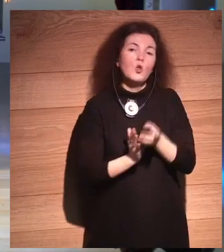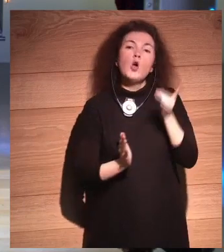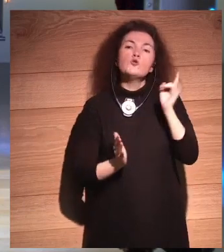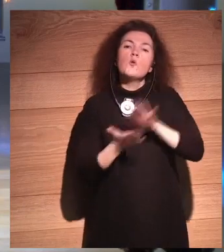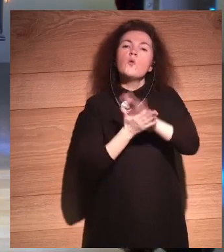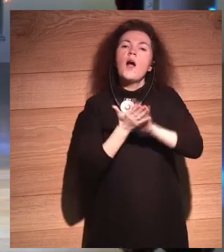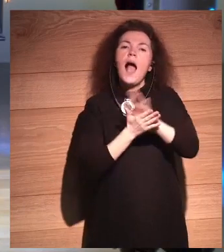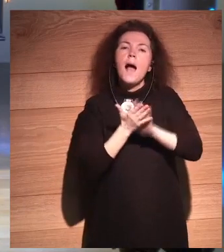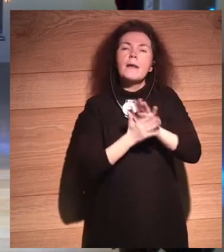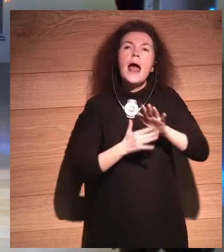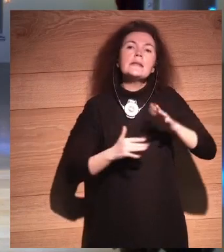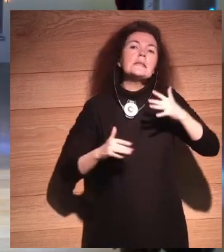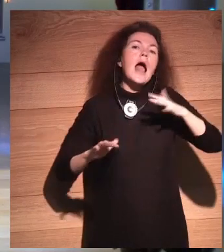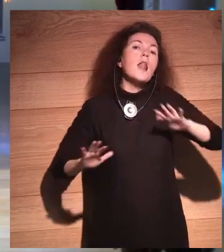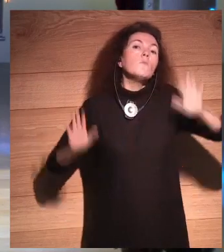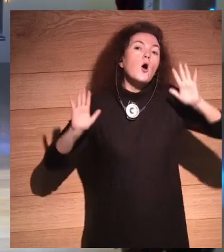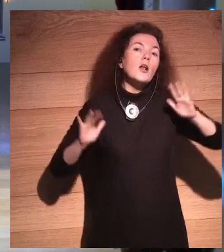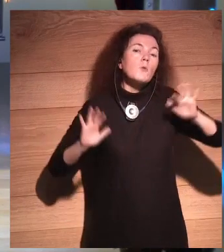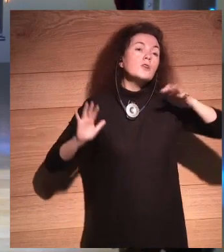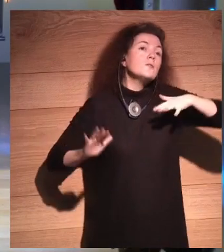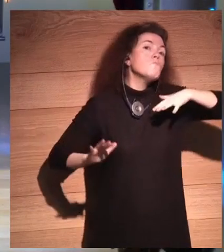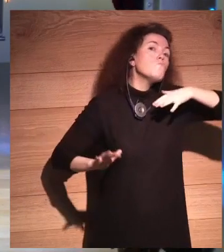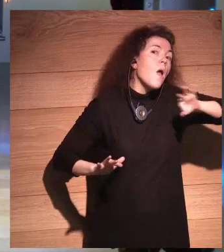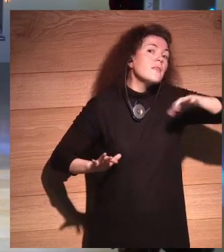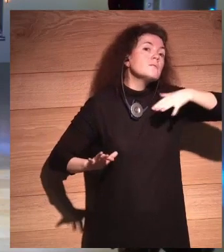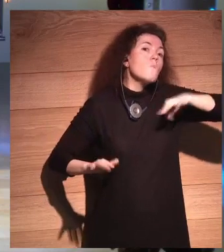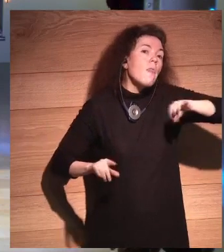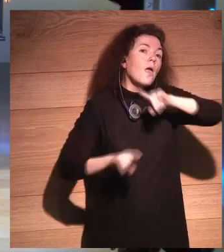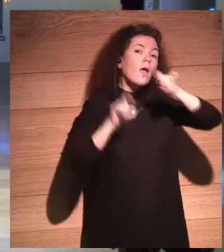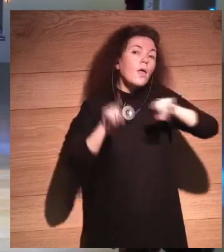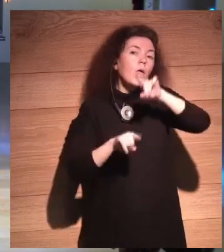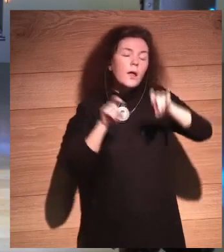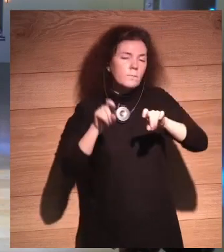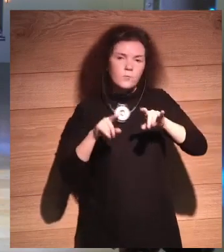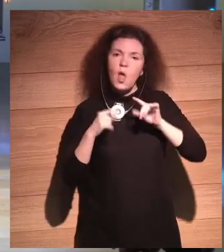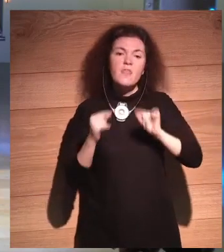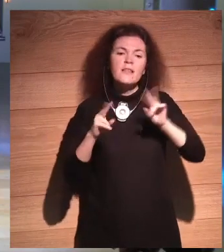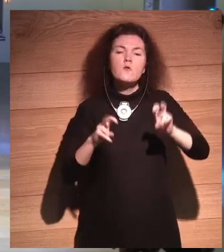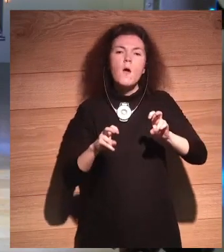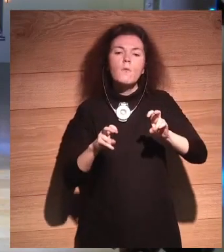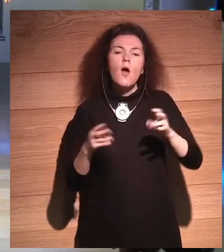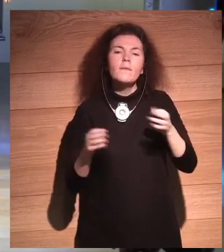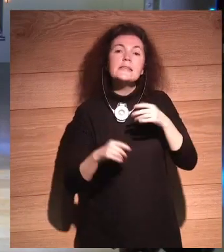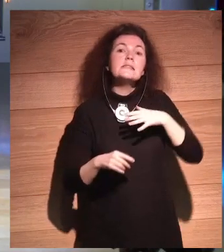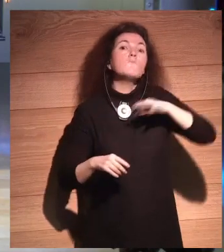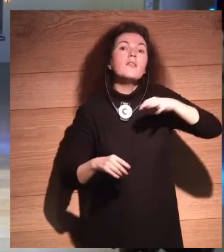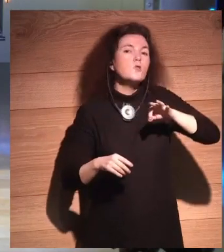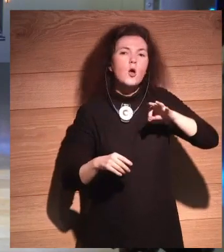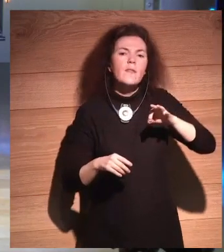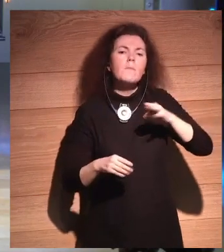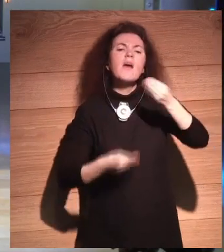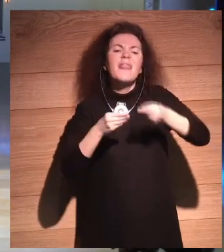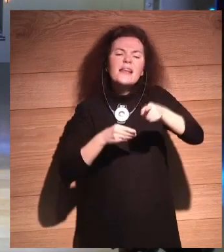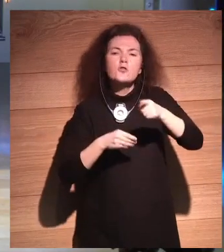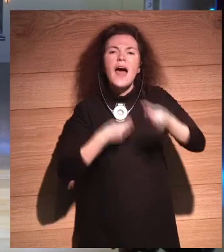vamos a hablar de y si, y si pudiéramos hacer algo. El nuevo debate es por qué vamos a hacerlo. Y